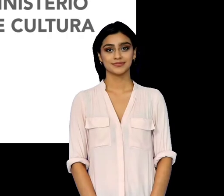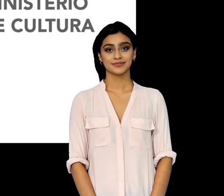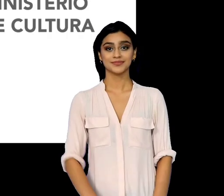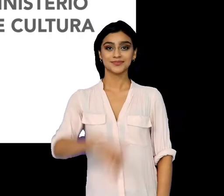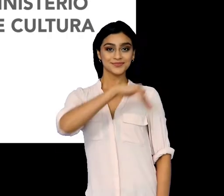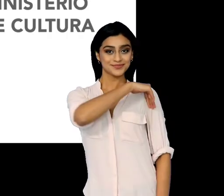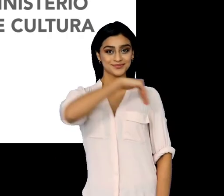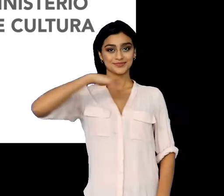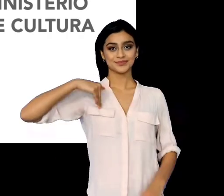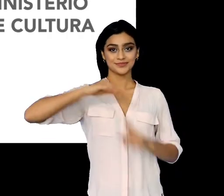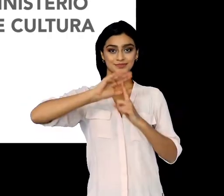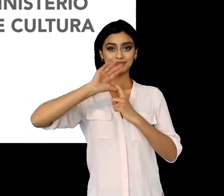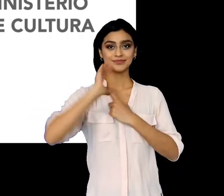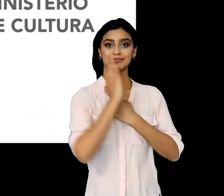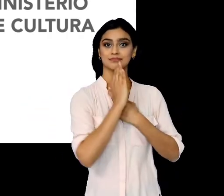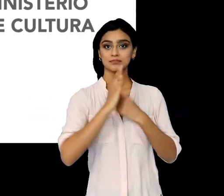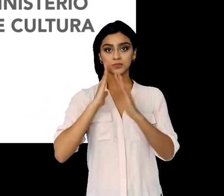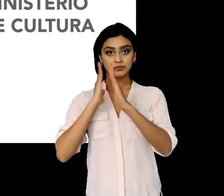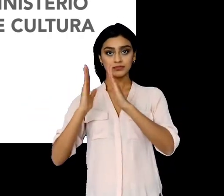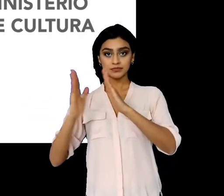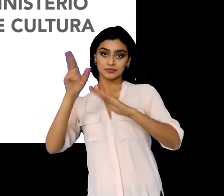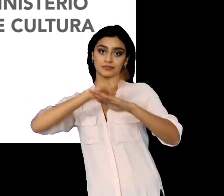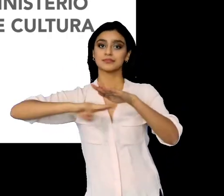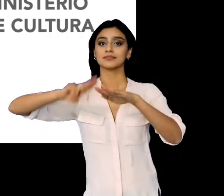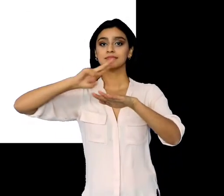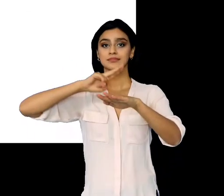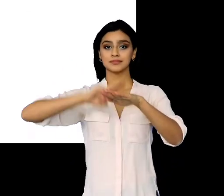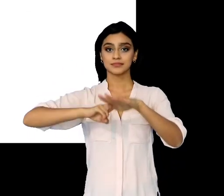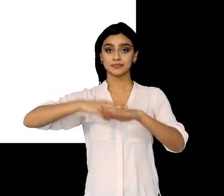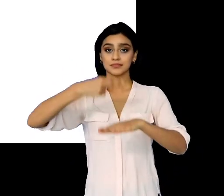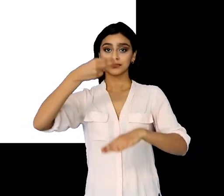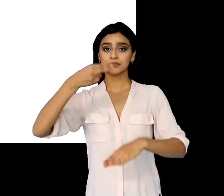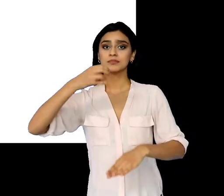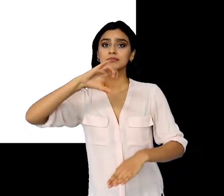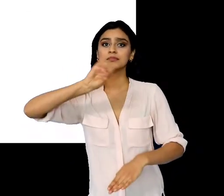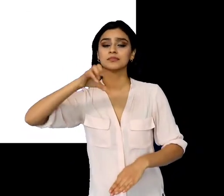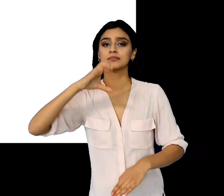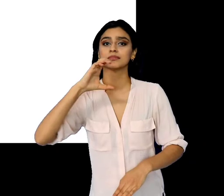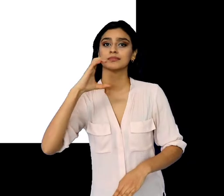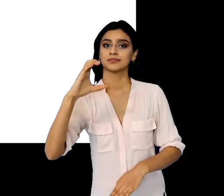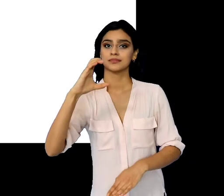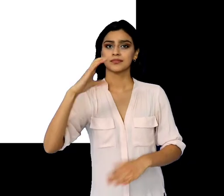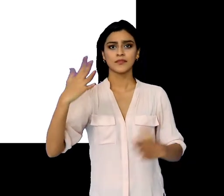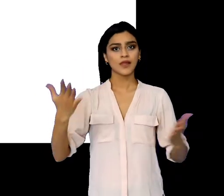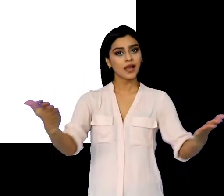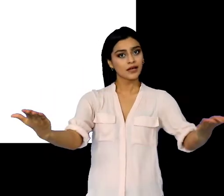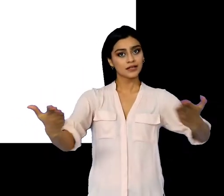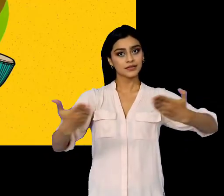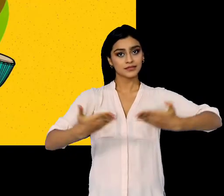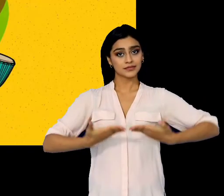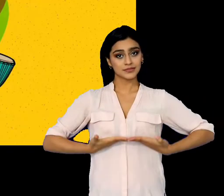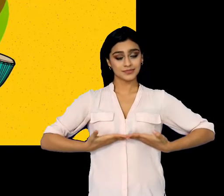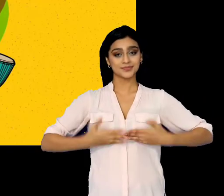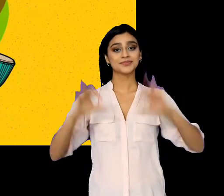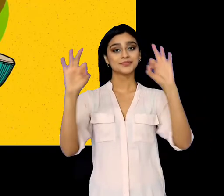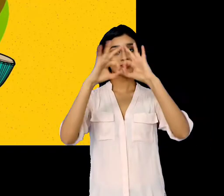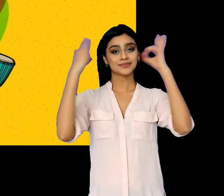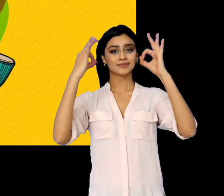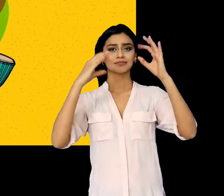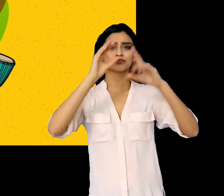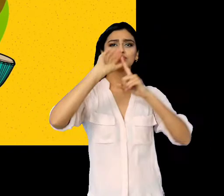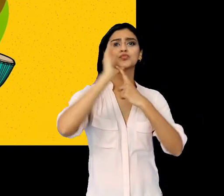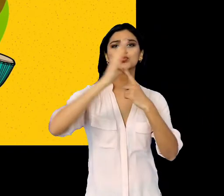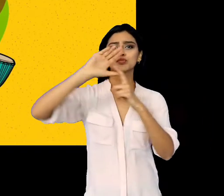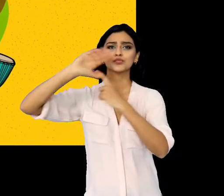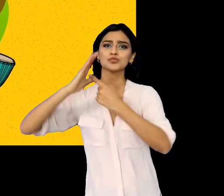El Ministerio de Cultura y la Biblioteca Nacional Ernesto J. Castillero les dan la bienvenida a la Fiesta Intercultural